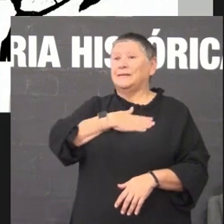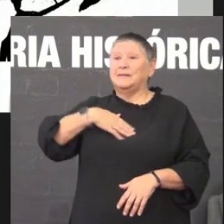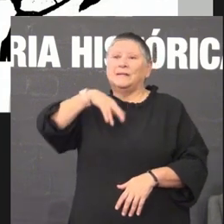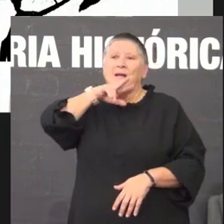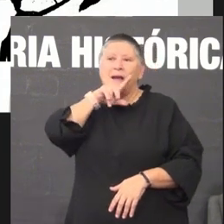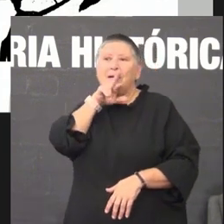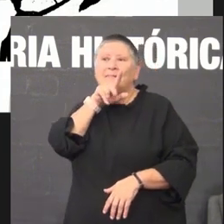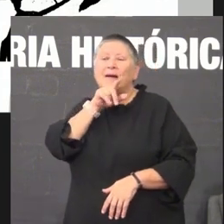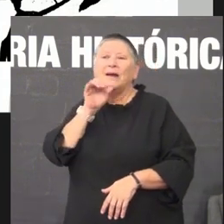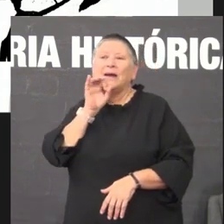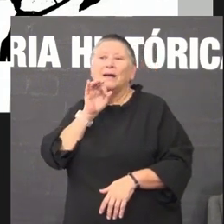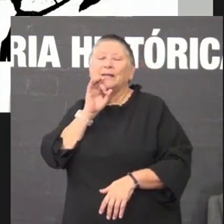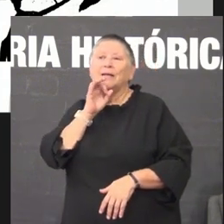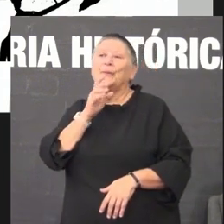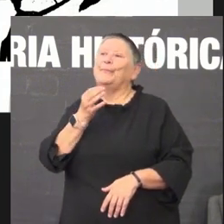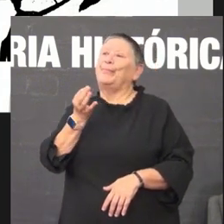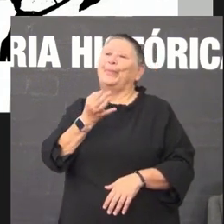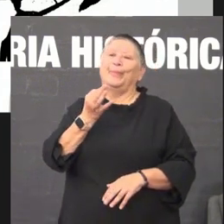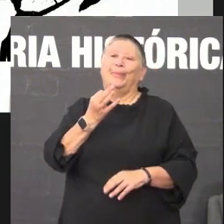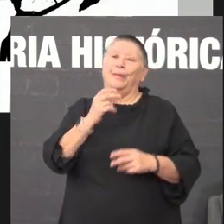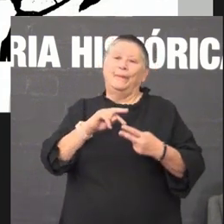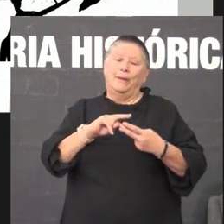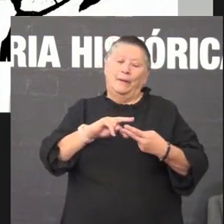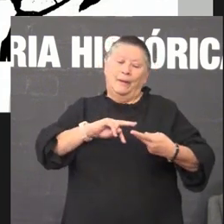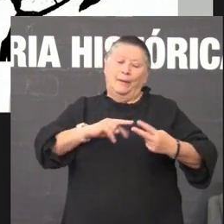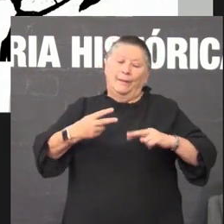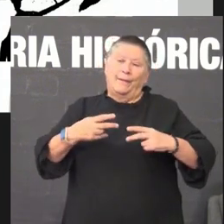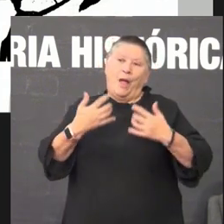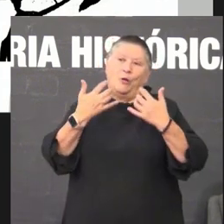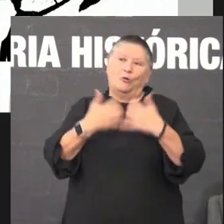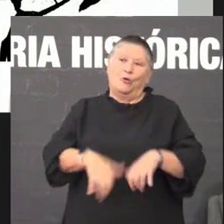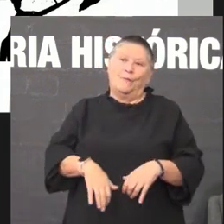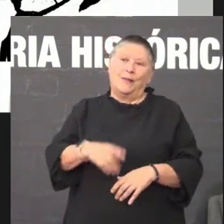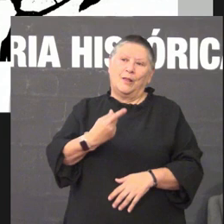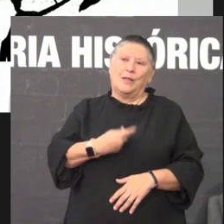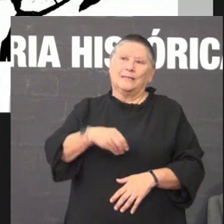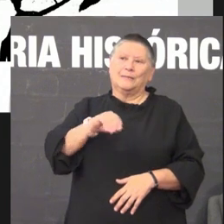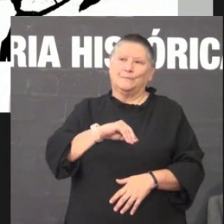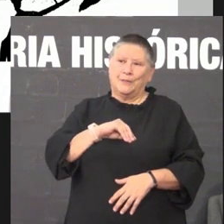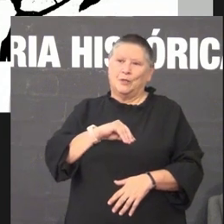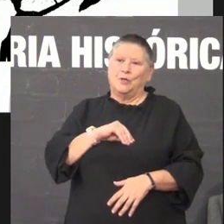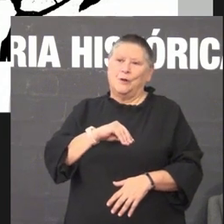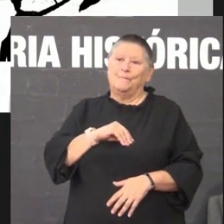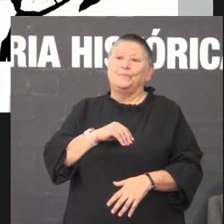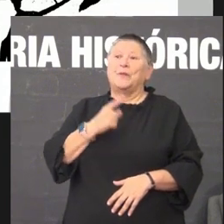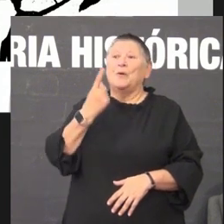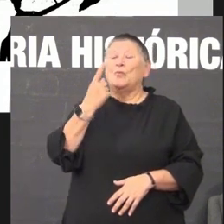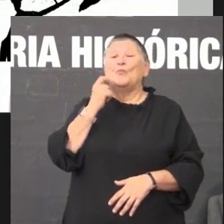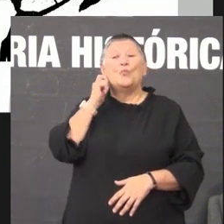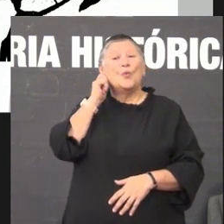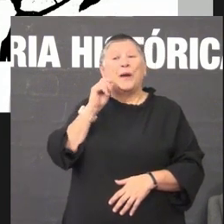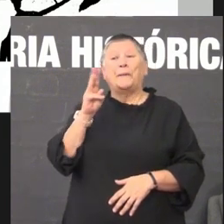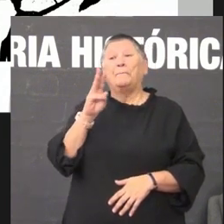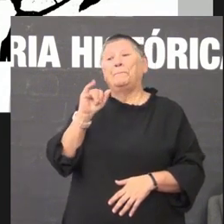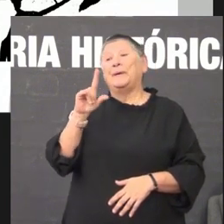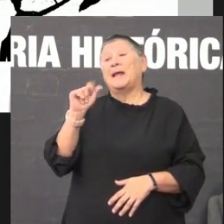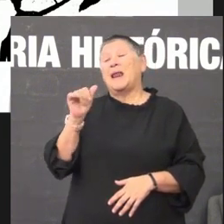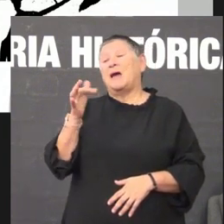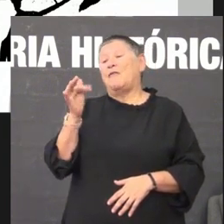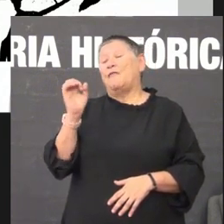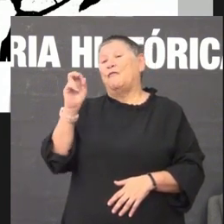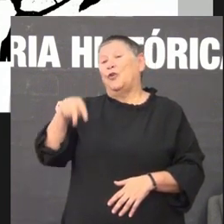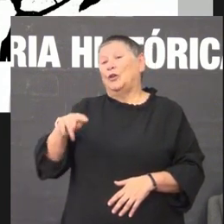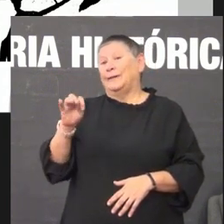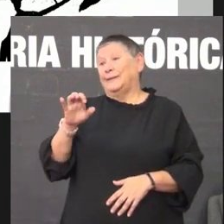e despois tiña que facer traducción automática houbo alguns homens como Ramón Vilar Ponte antes o Lallas e Tache Santón